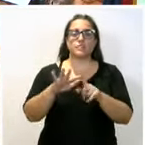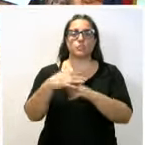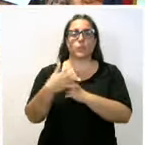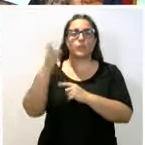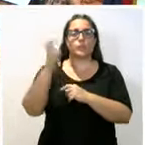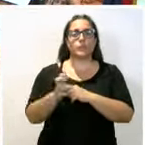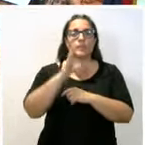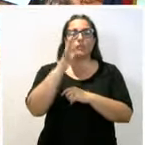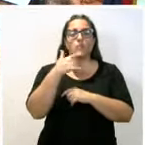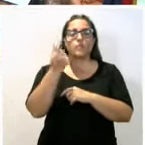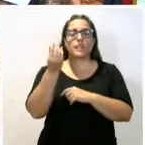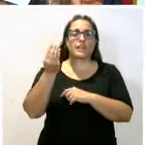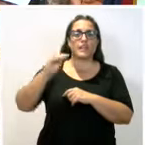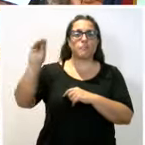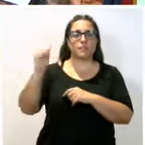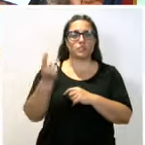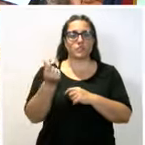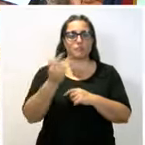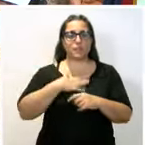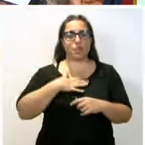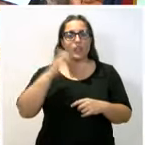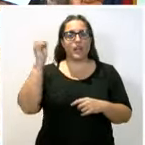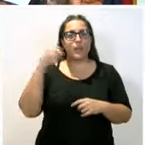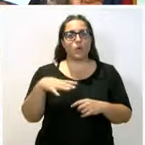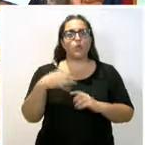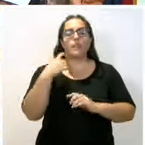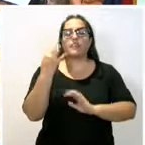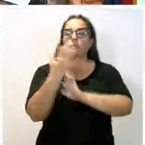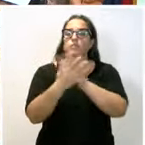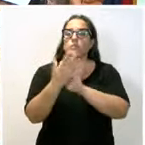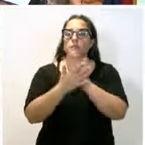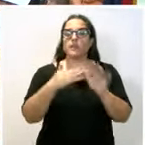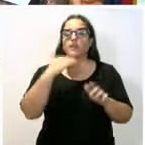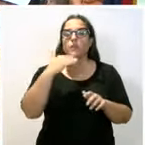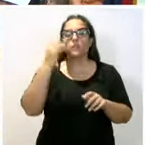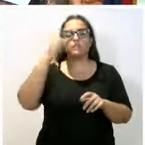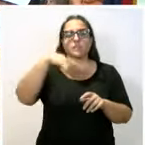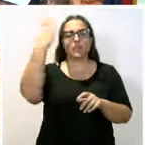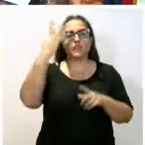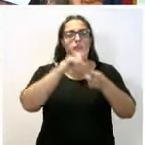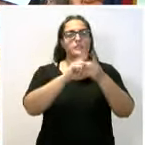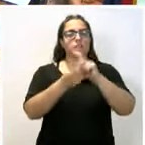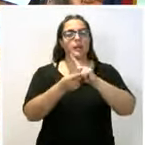los incrementos del precio de la luz y debemos hablar ya de determinadas iniciativas que, por un lado, cambien el modelo